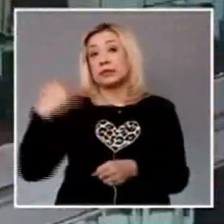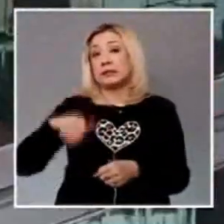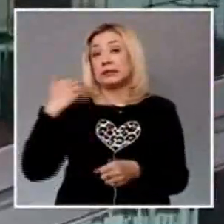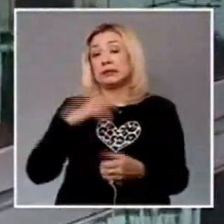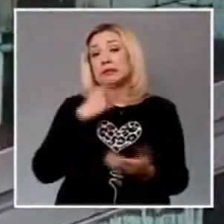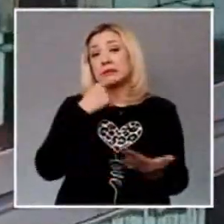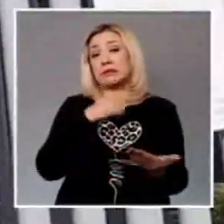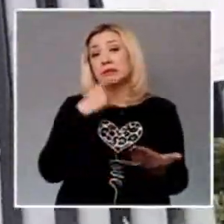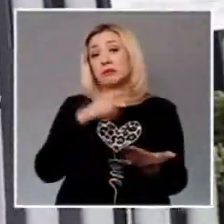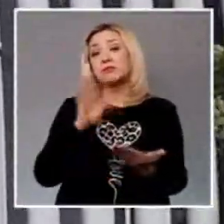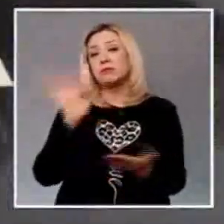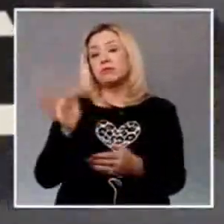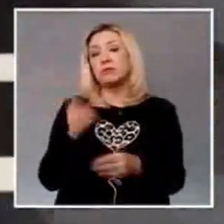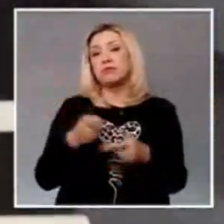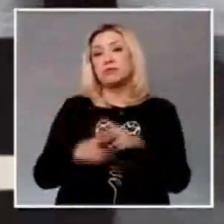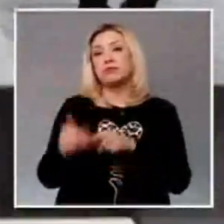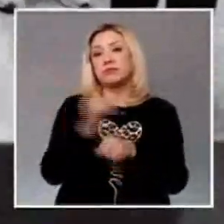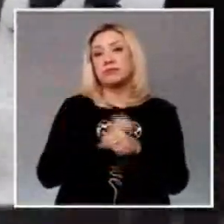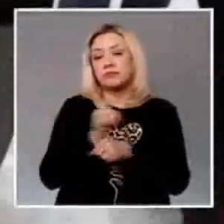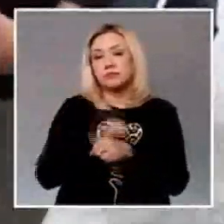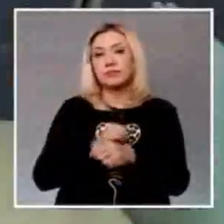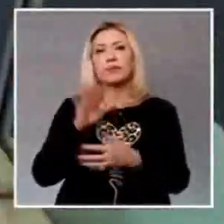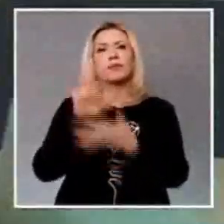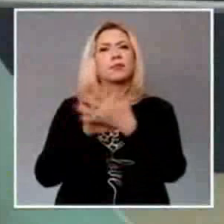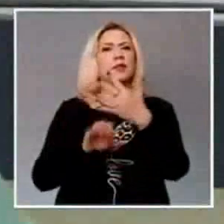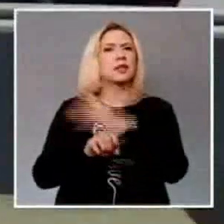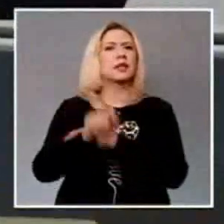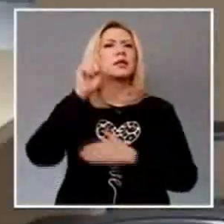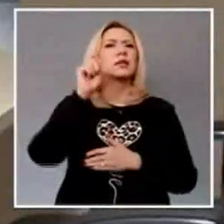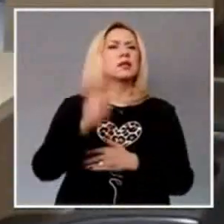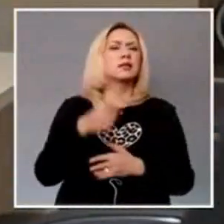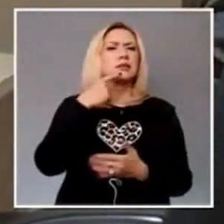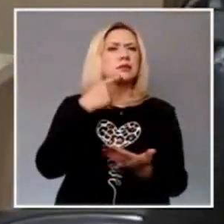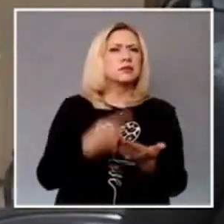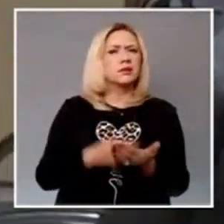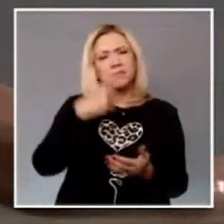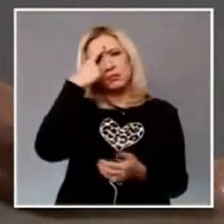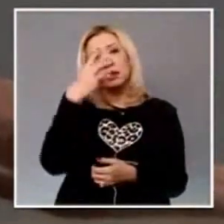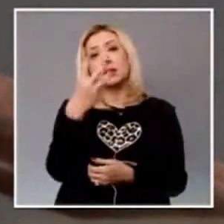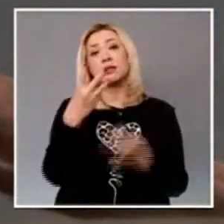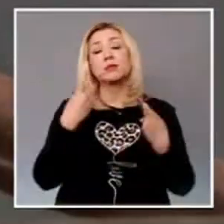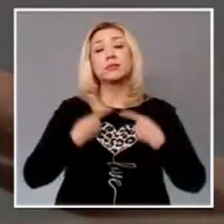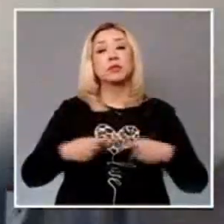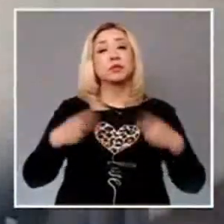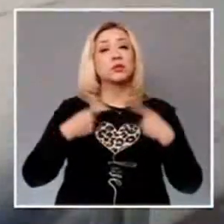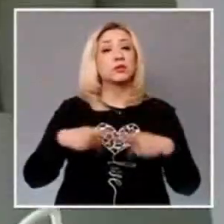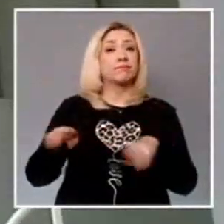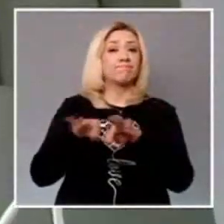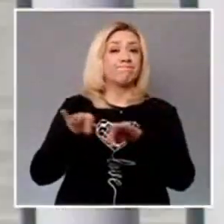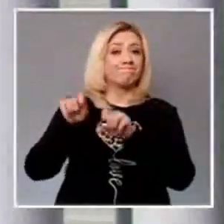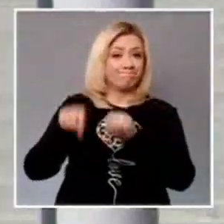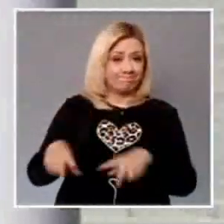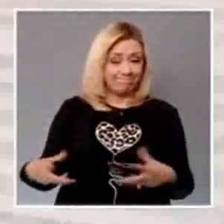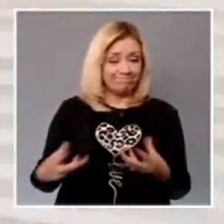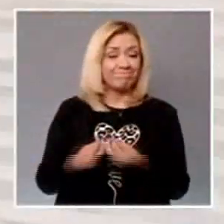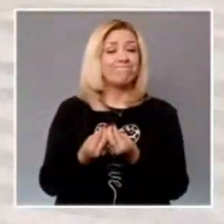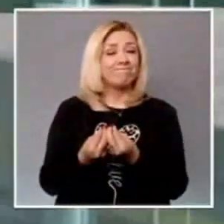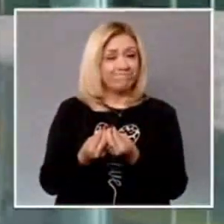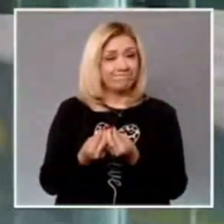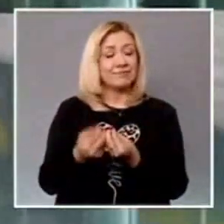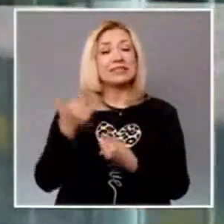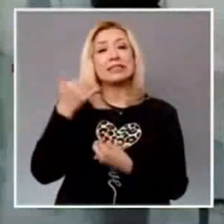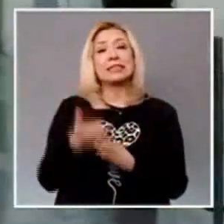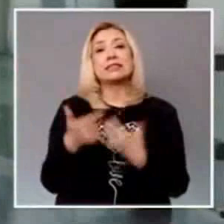En el ámbito penal se logró la vinculación a proceso de tres personas servidoras públicas. Además, se cuenta con siete carpetas de